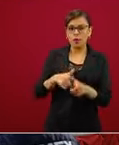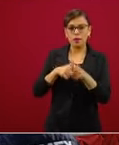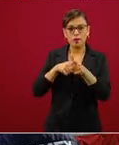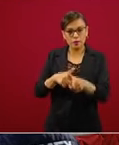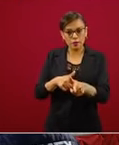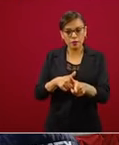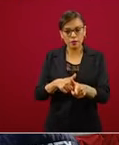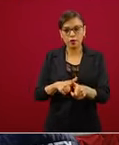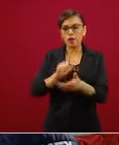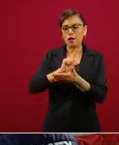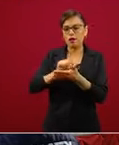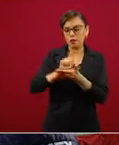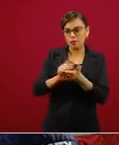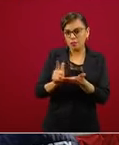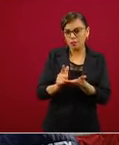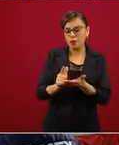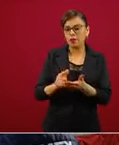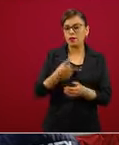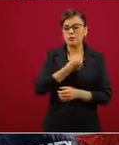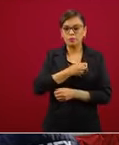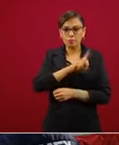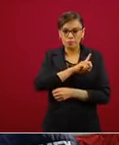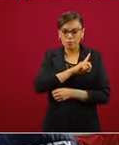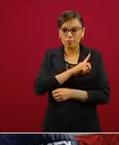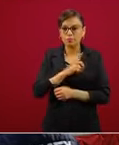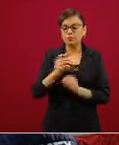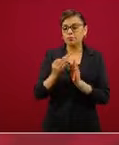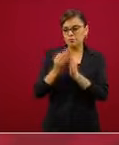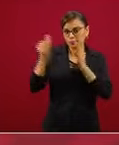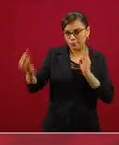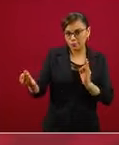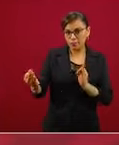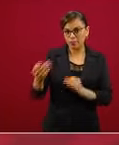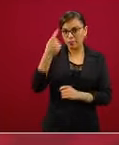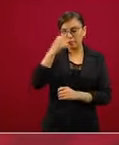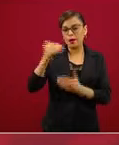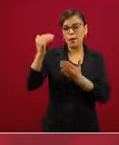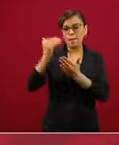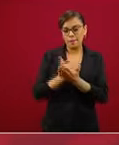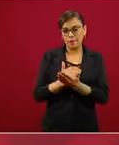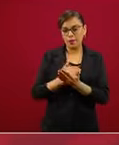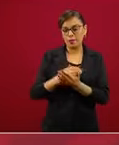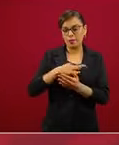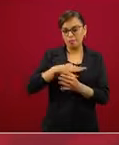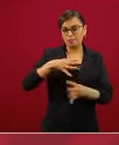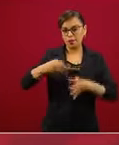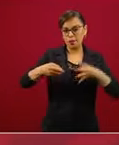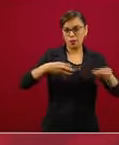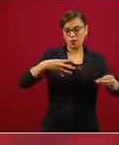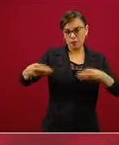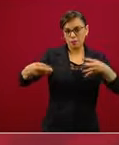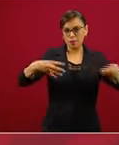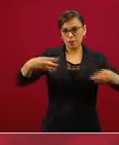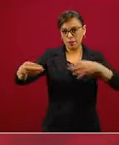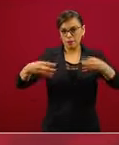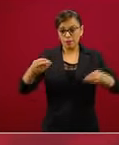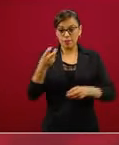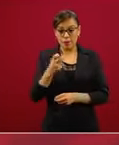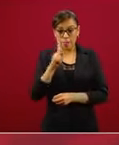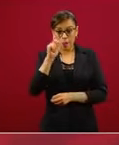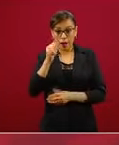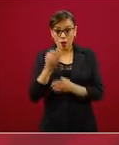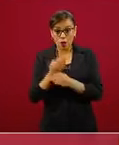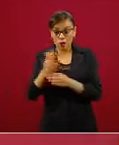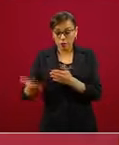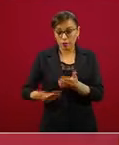de higiene, de sana distancia para evitar un mayor número de contagios. Conocemos este plan que se ha